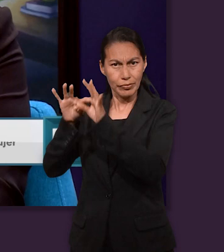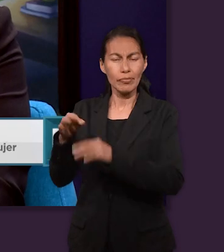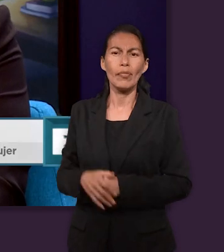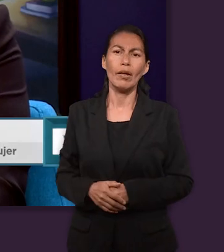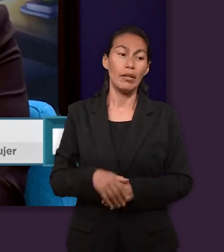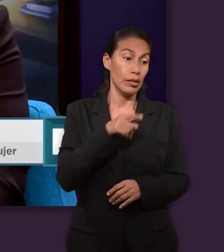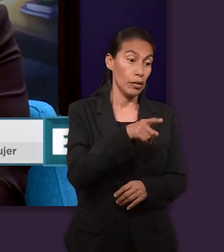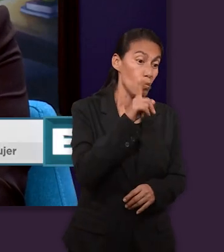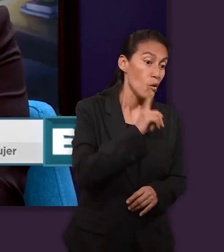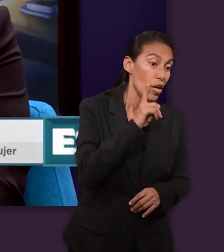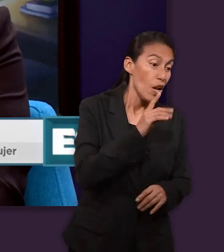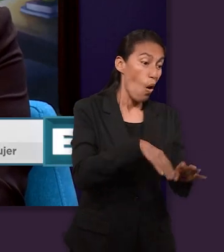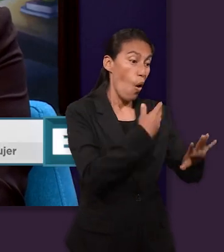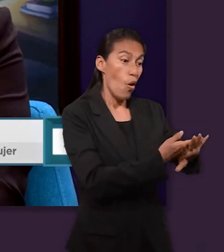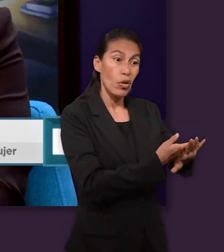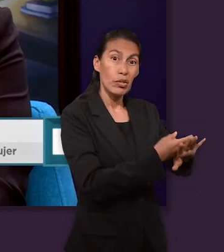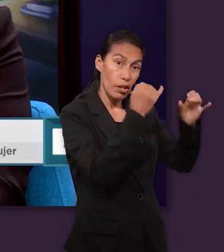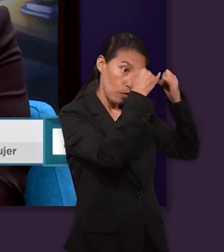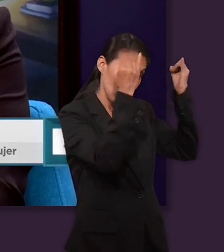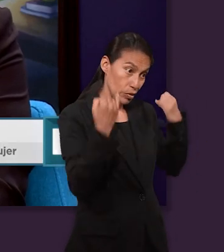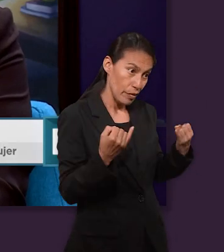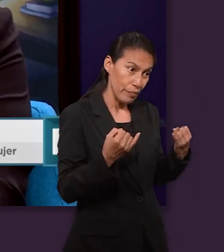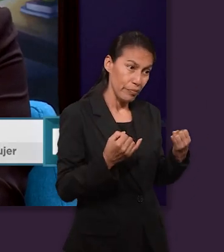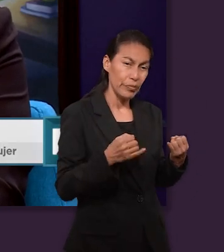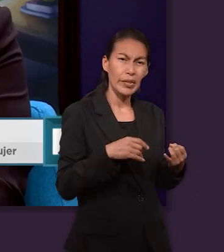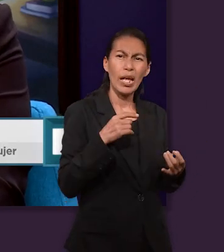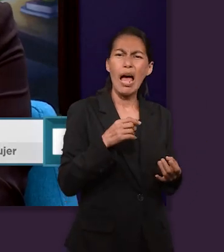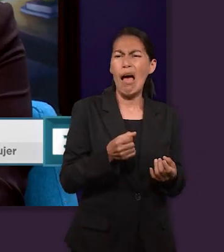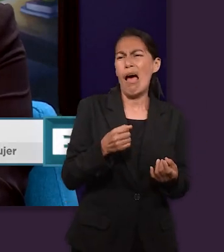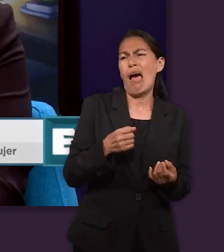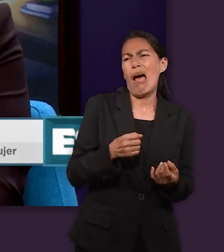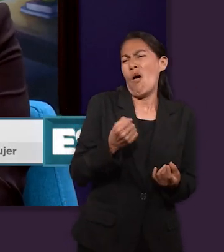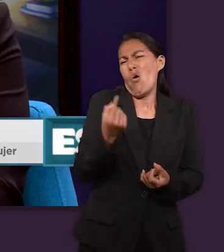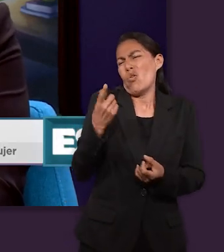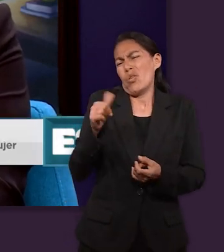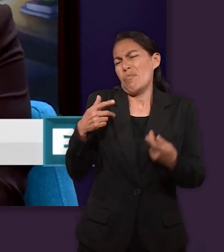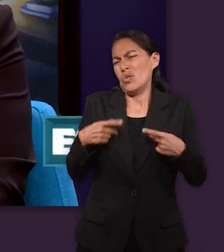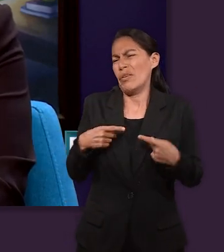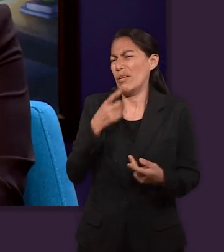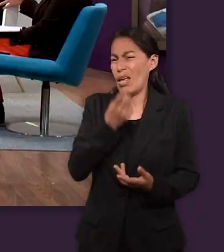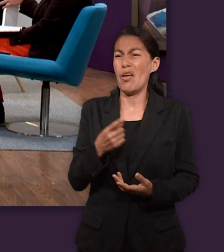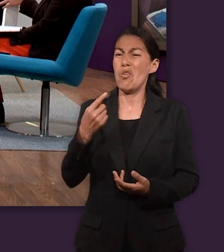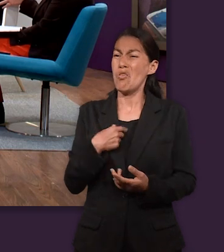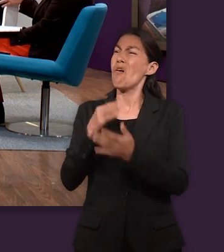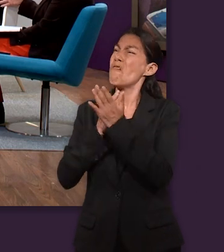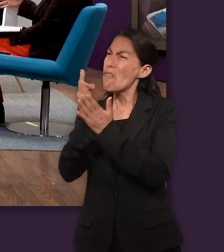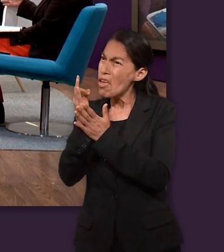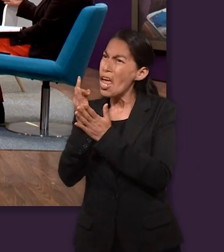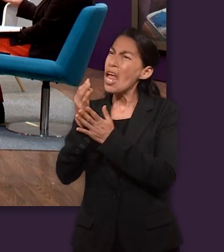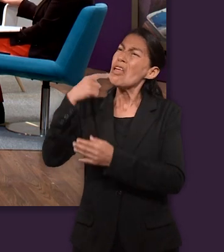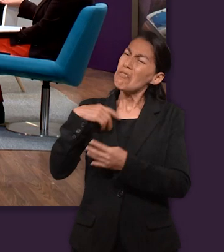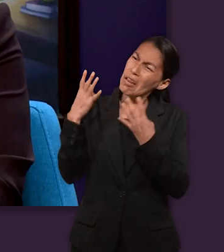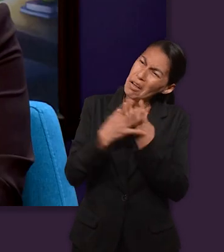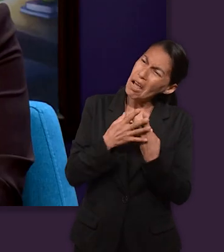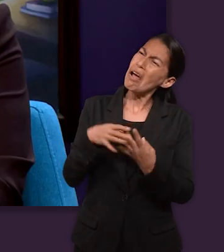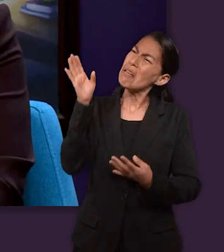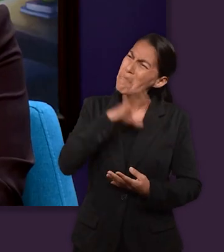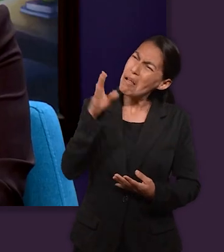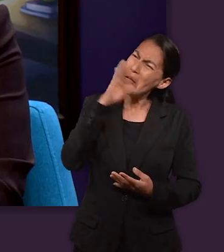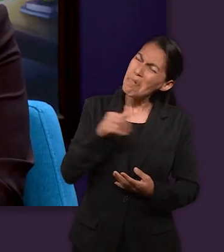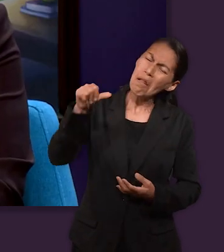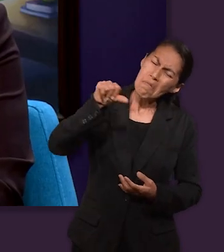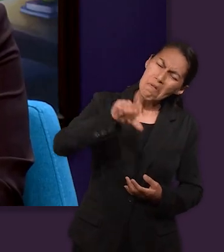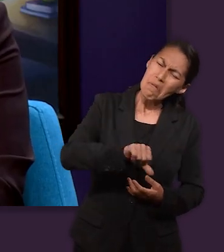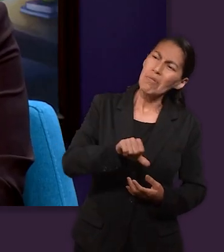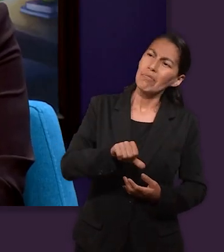la mujer lo difama, va a la cárcel. Cualquiera diría, no vale la pena servir a Dios, pues mira, me va de